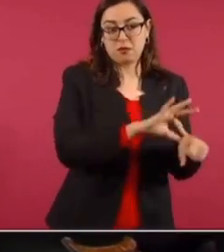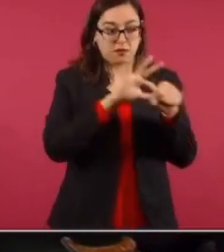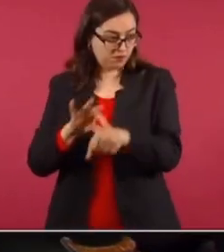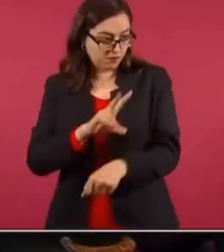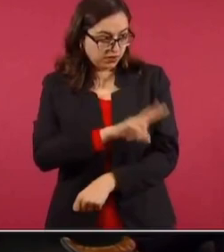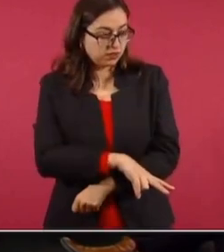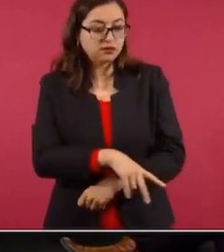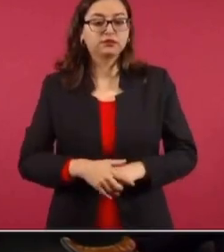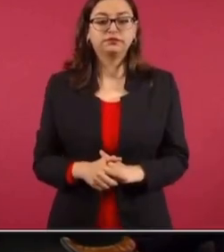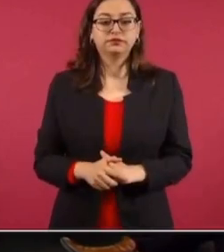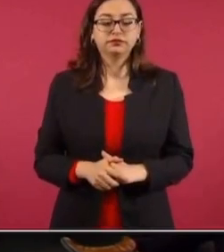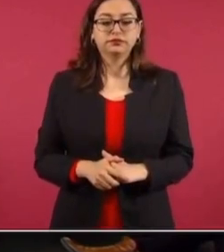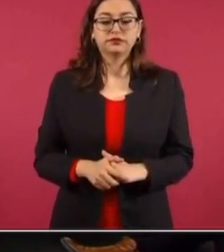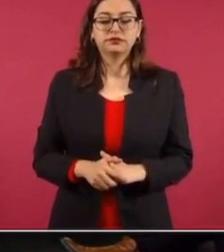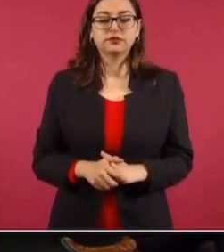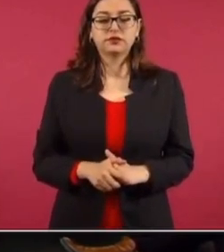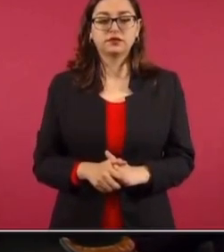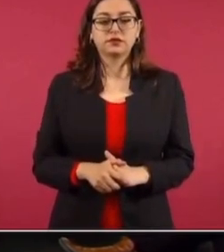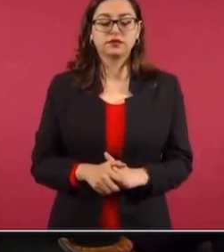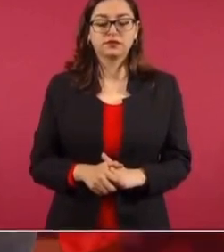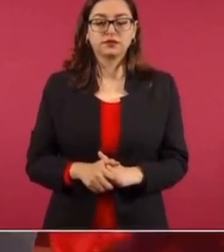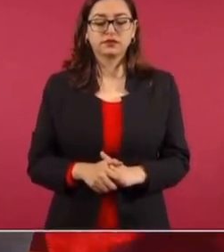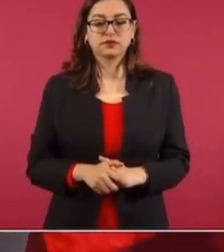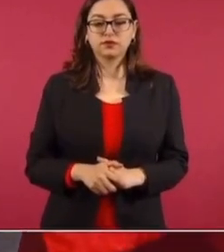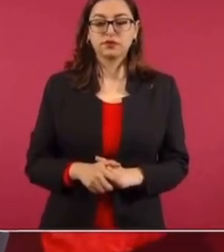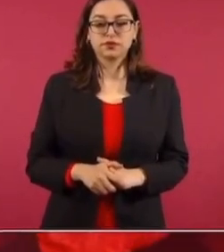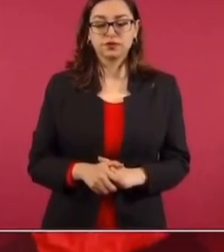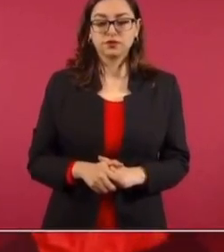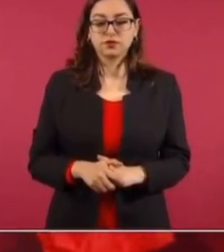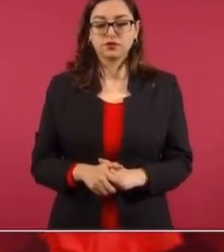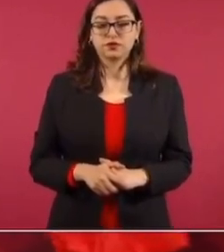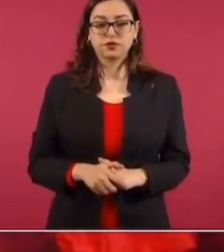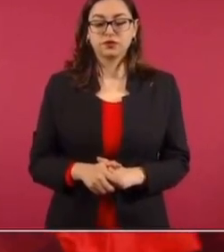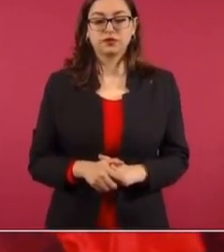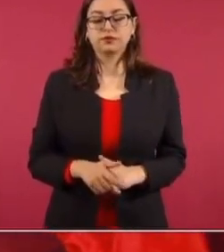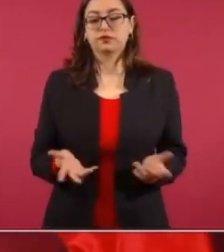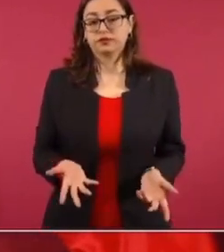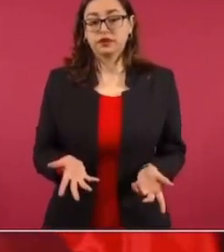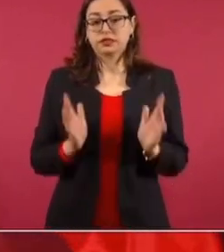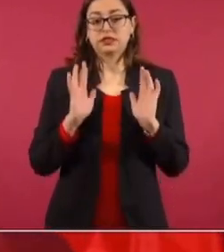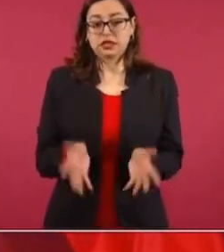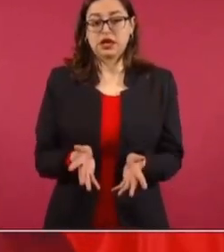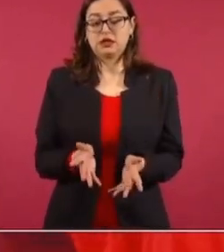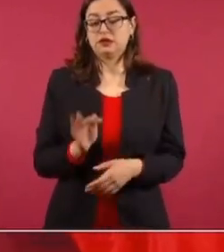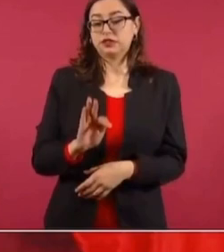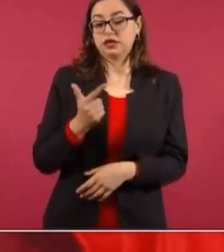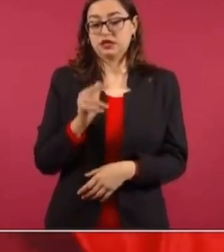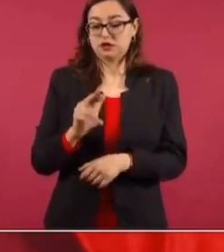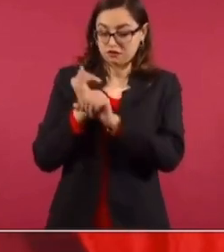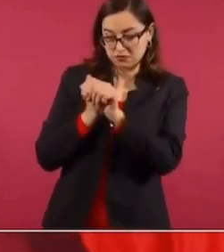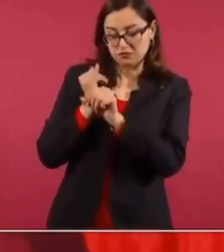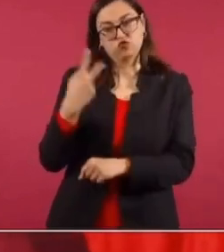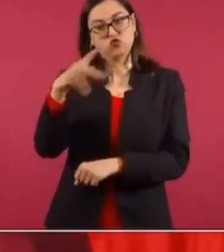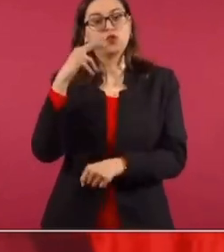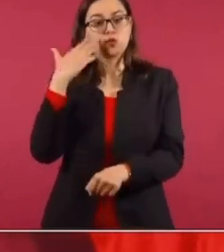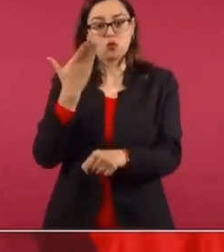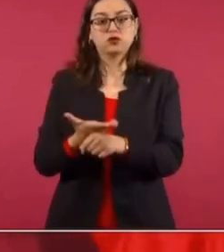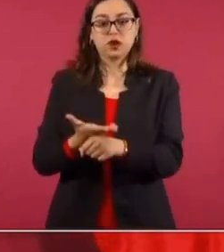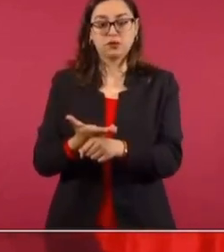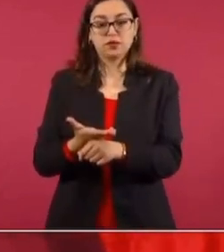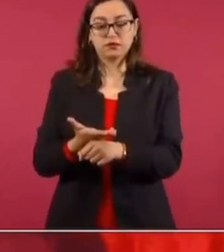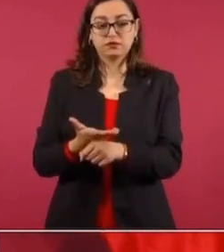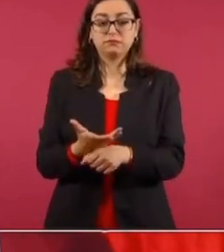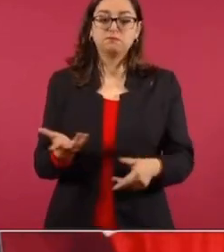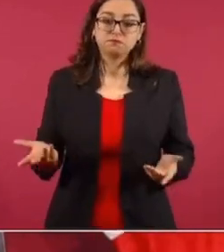y está investigando, como debe de ser, la Fiscalía General de la República. A ver si